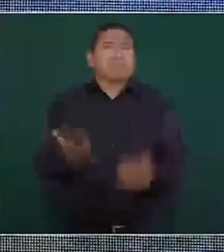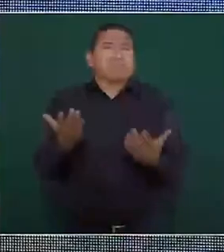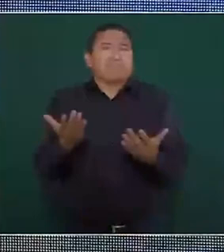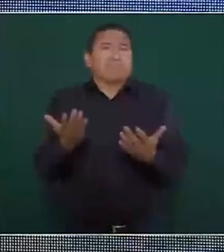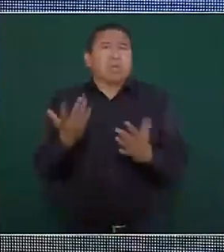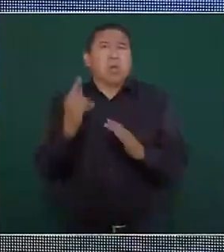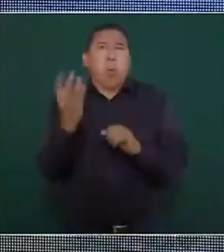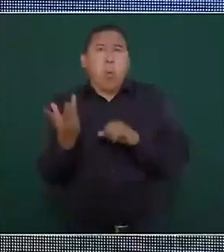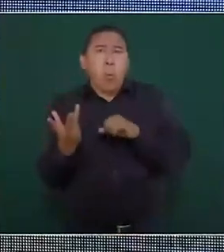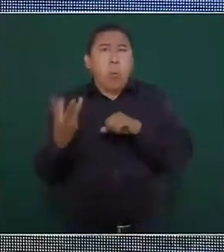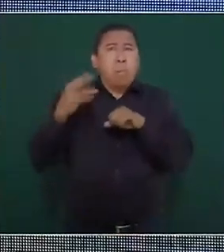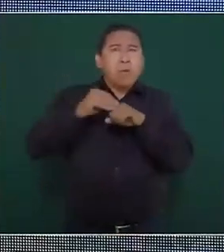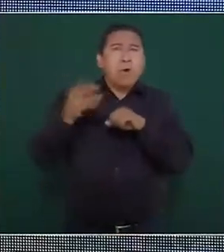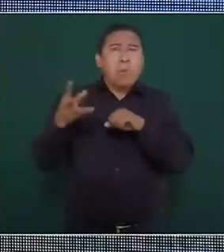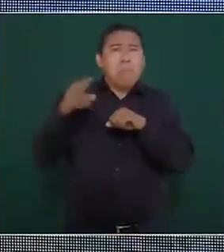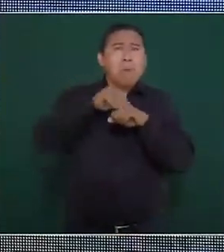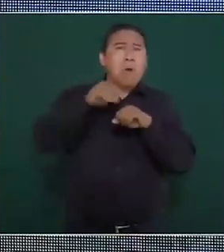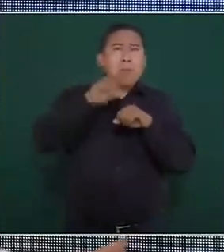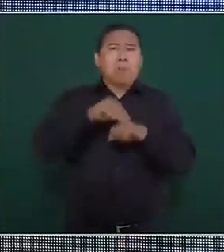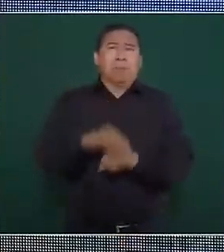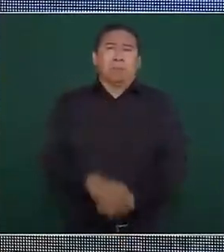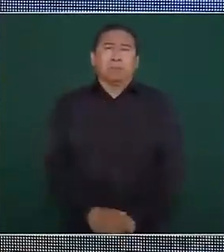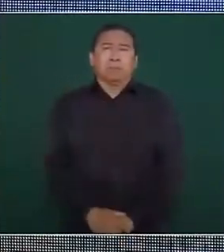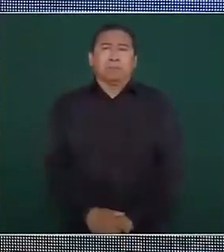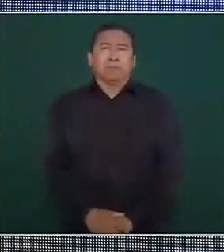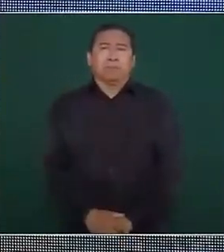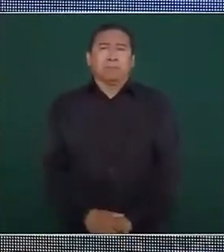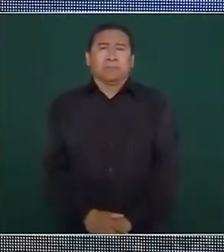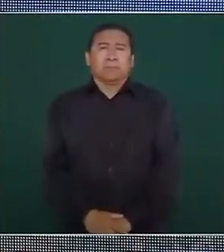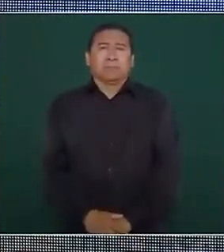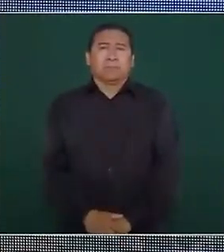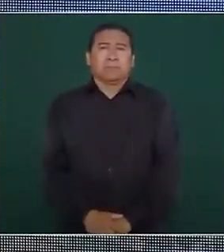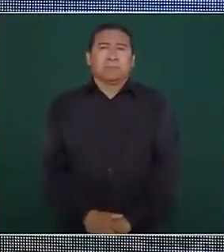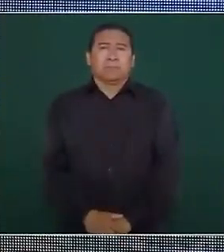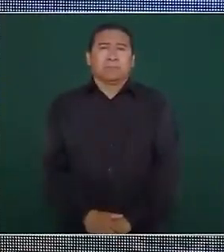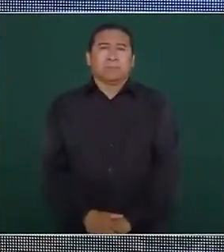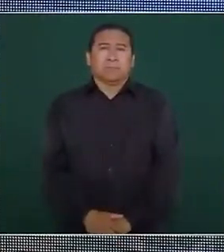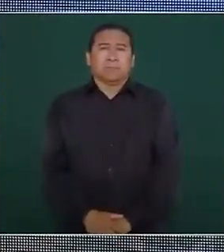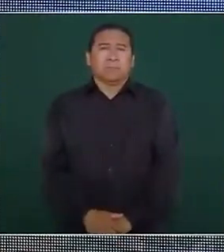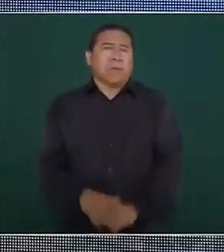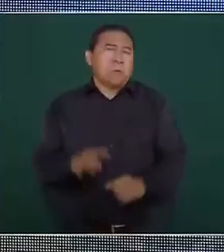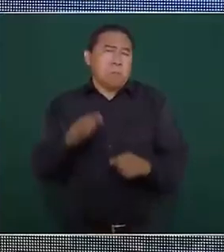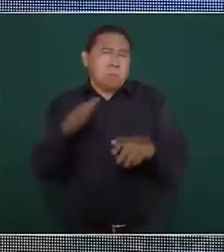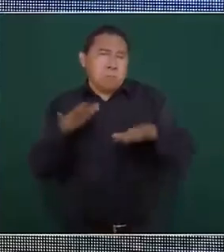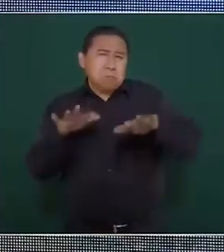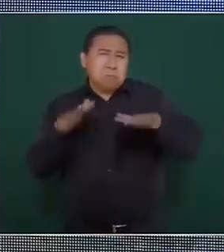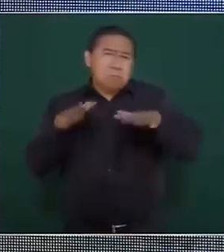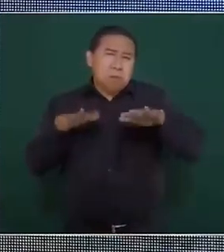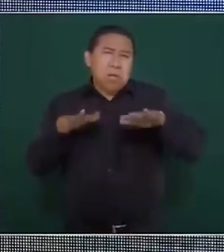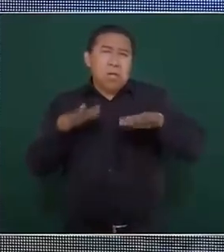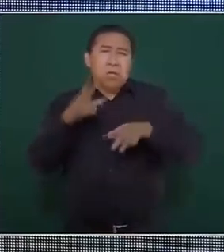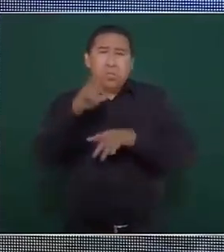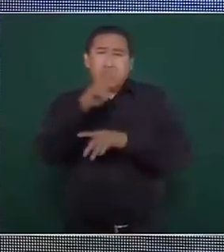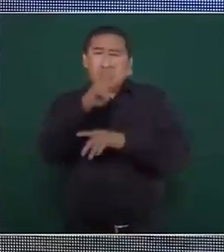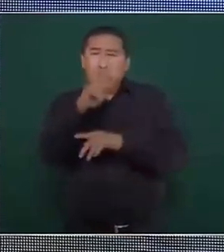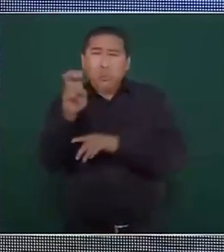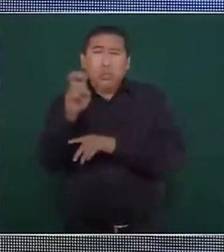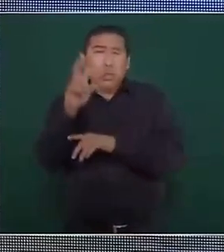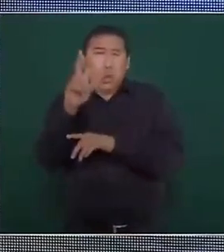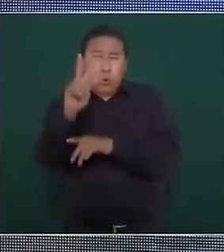de una inversión de alrededor de 280